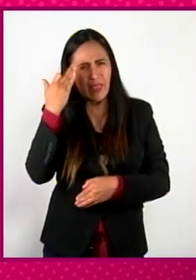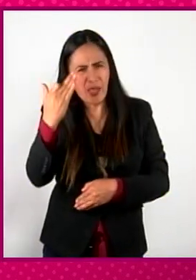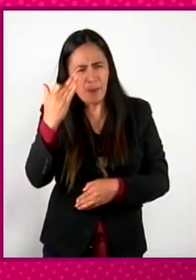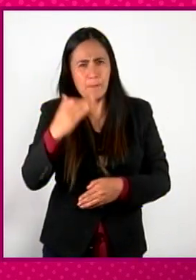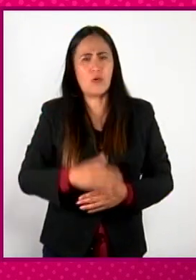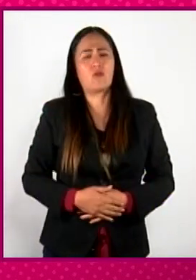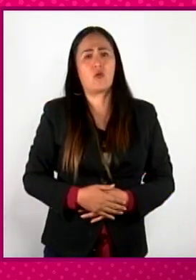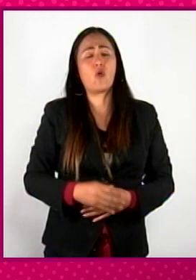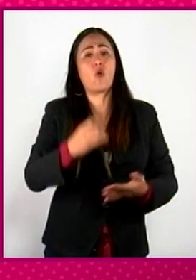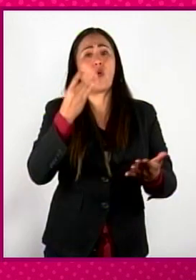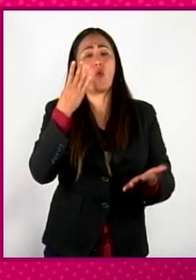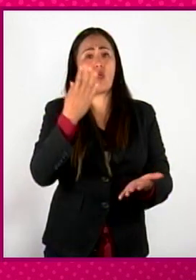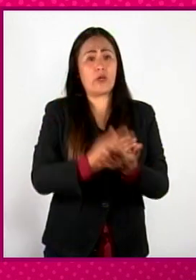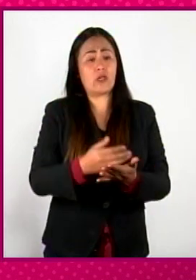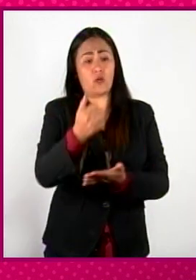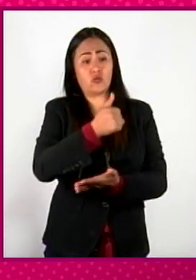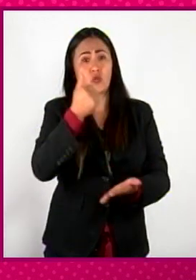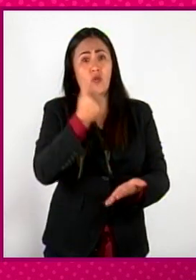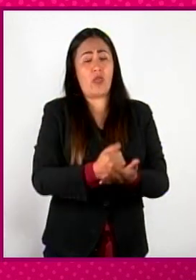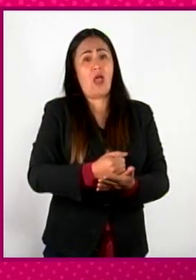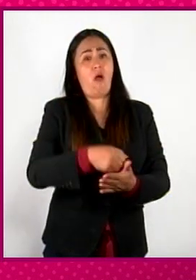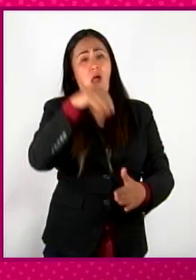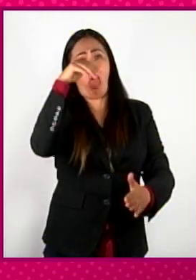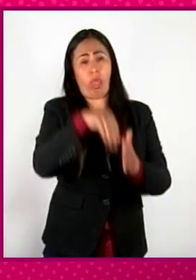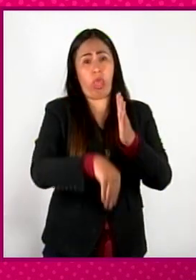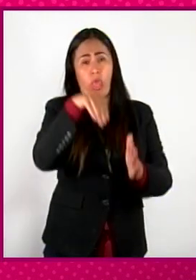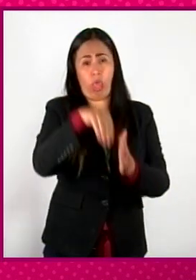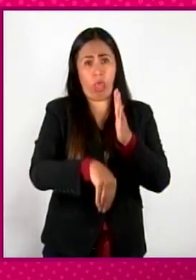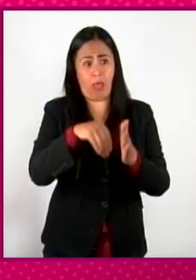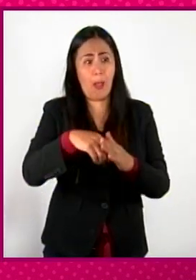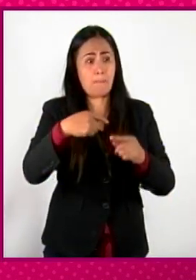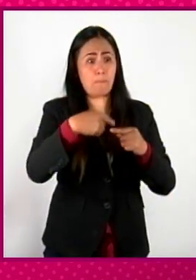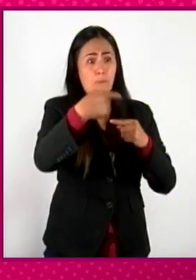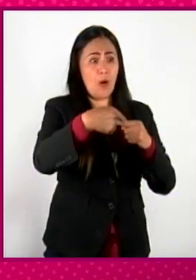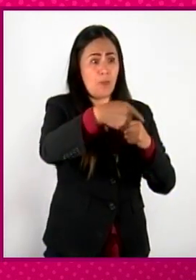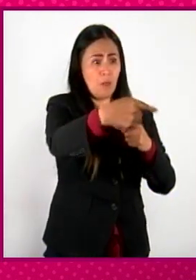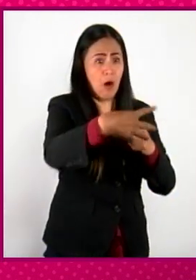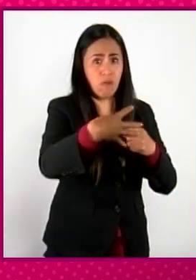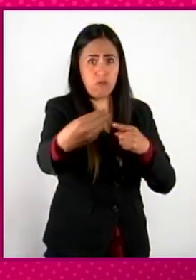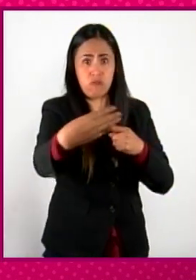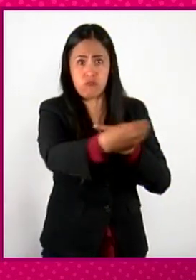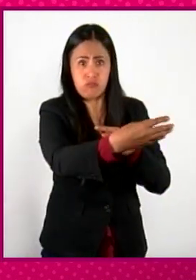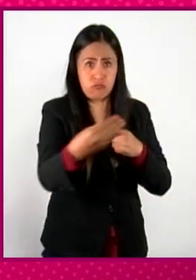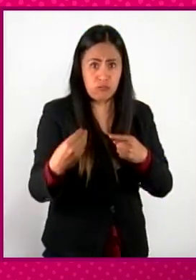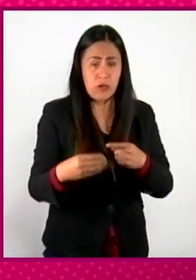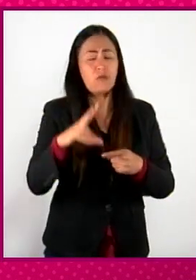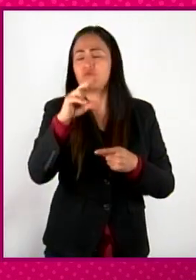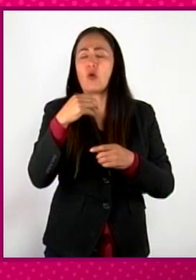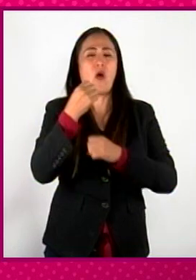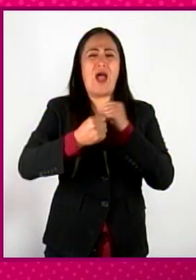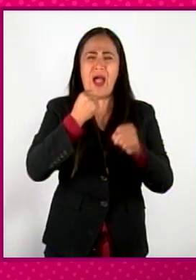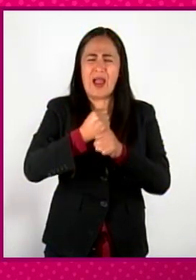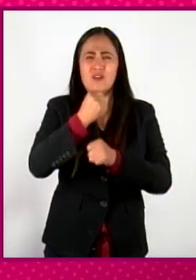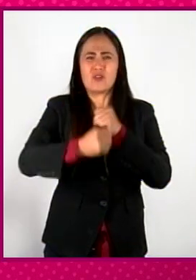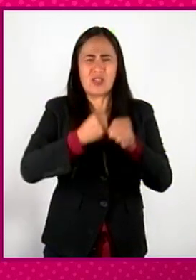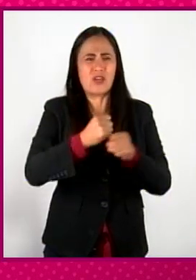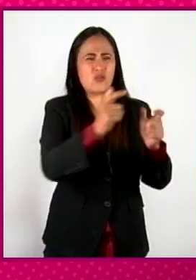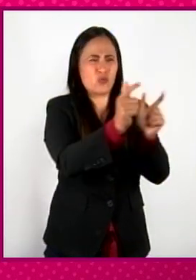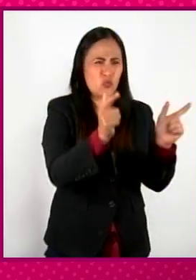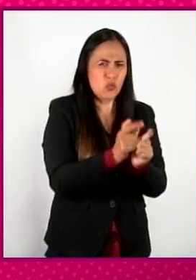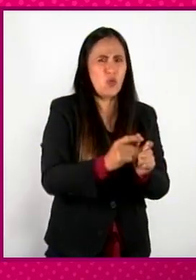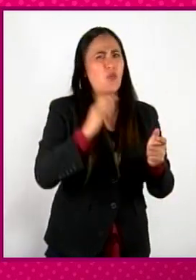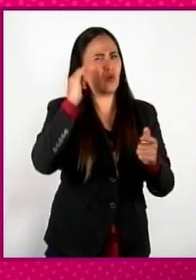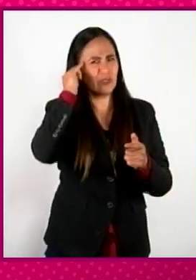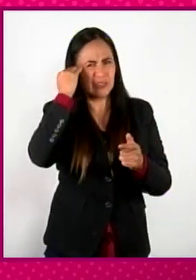fue nada más la caída de la ciudad y ya todo mundo cayó como ficha de dominó, sino que se llevaron muchísimos años para poder someter a los pueblos que de